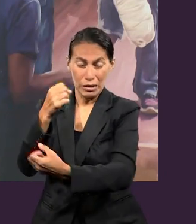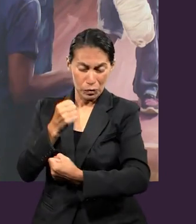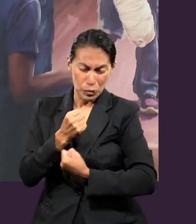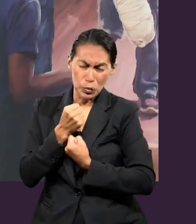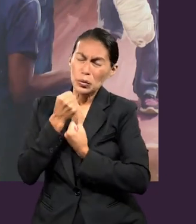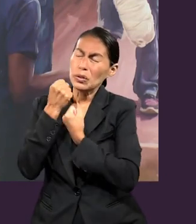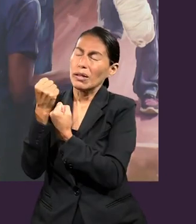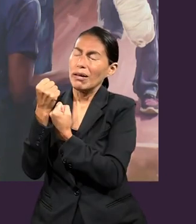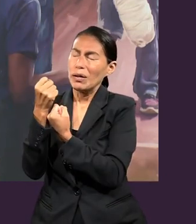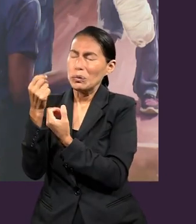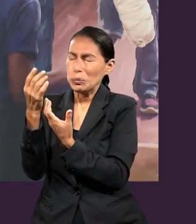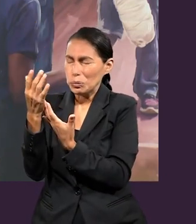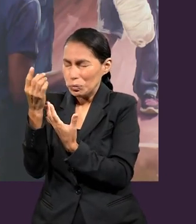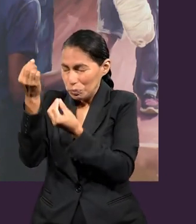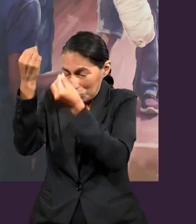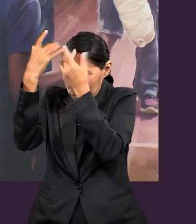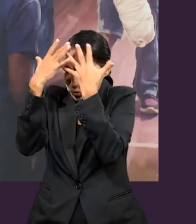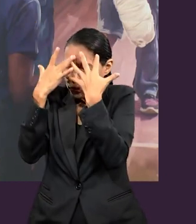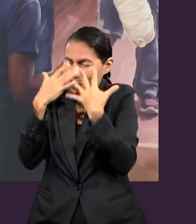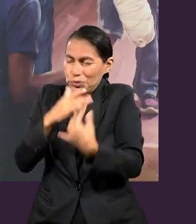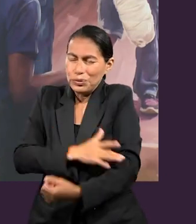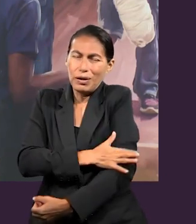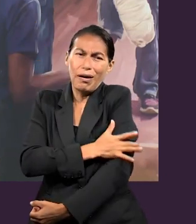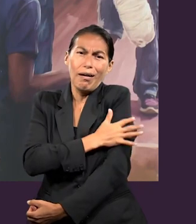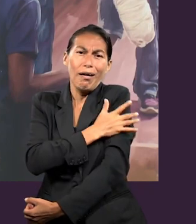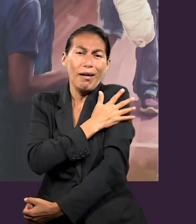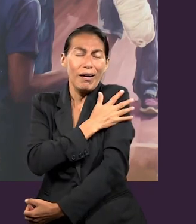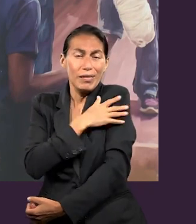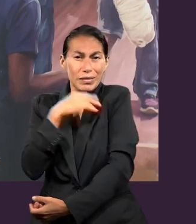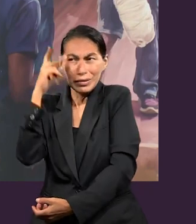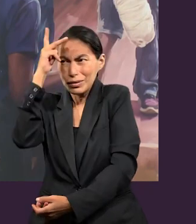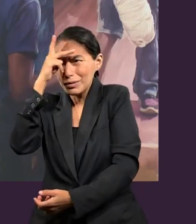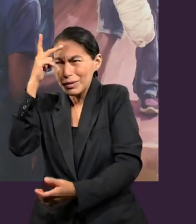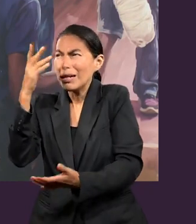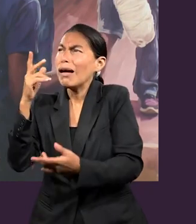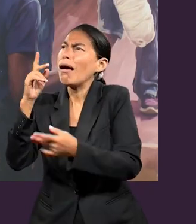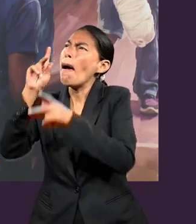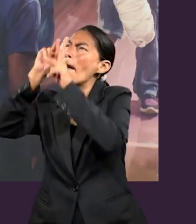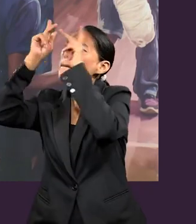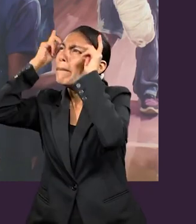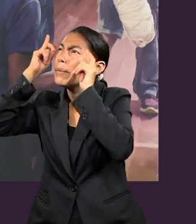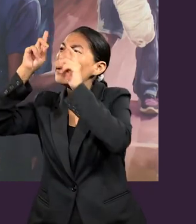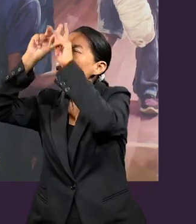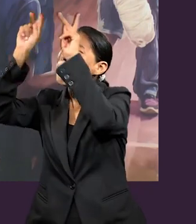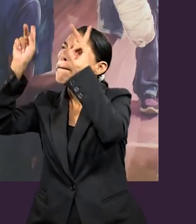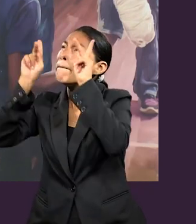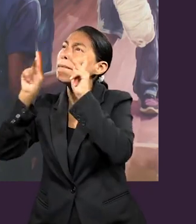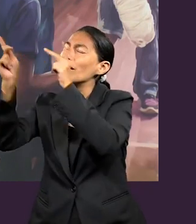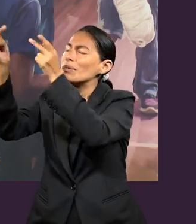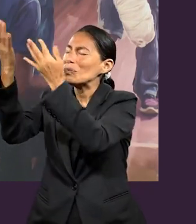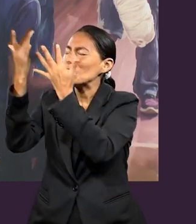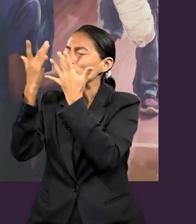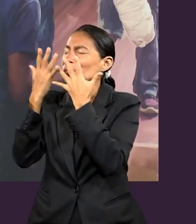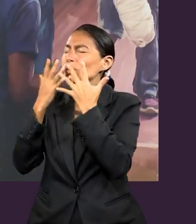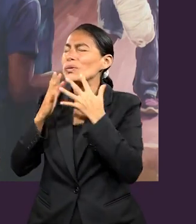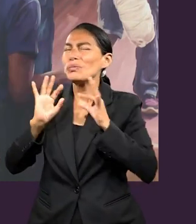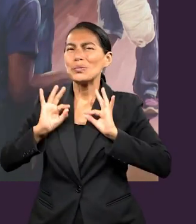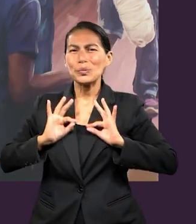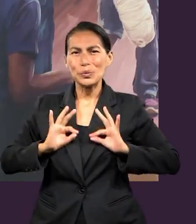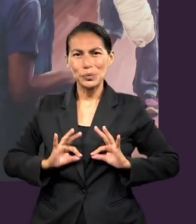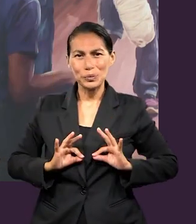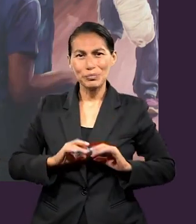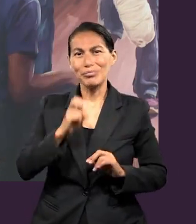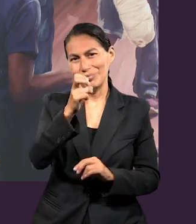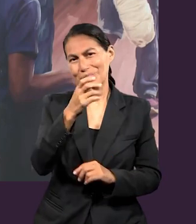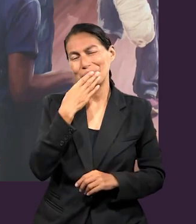el poder que tiene la alabanza psicológica, emocional dentro de nosotros para poder lograr hallar esa paz que nosotros necesitamos